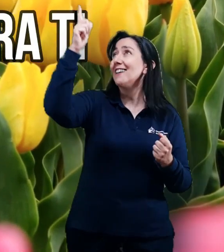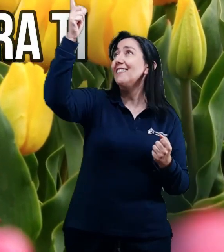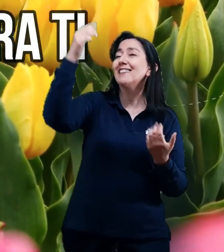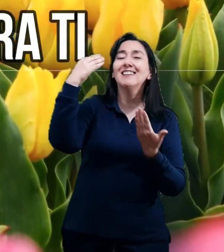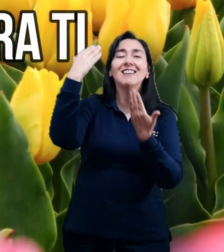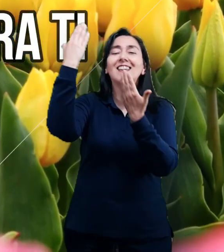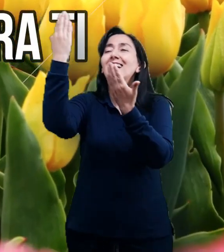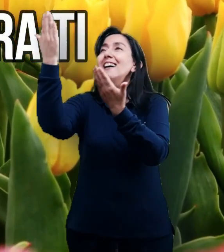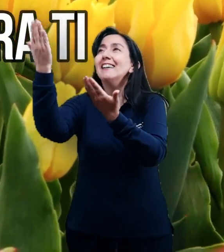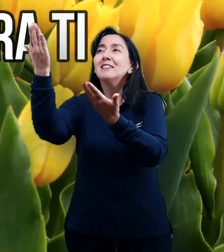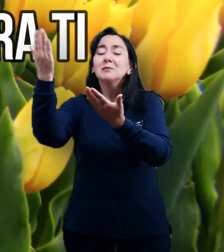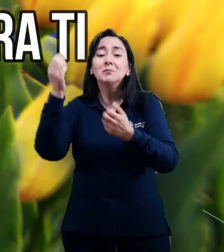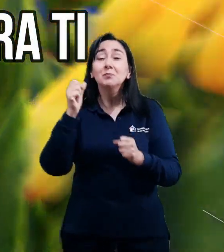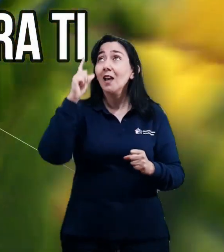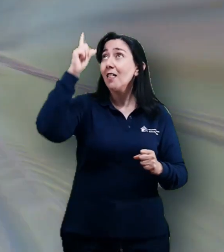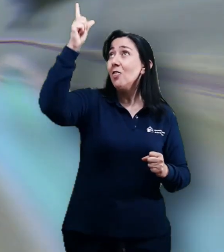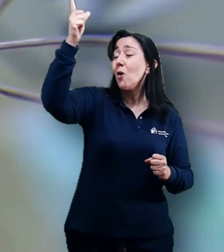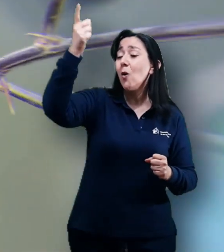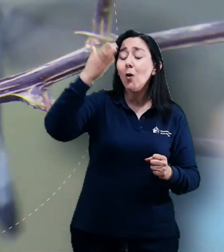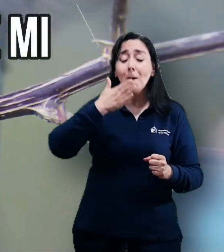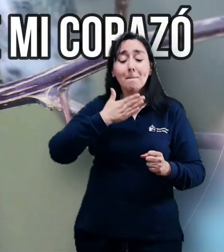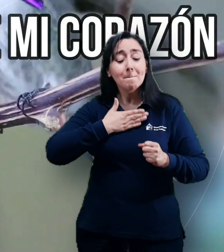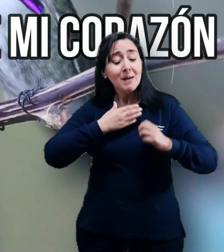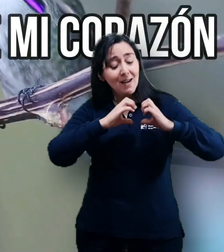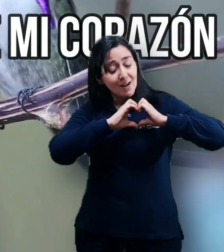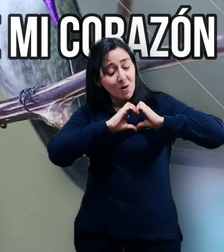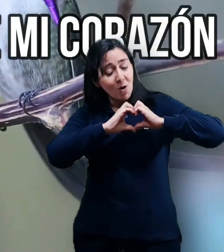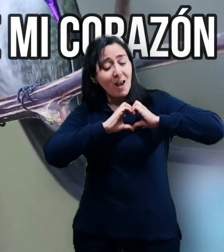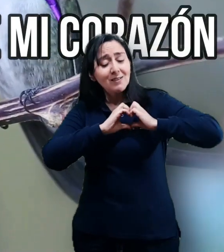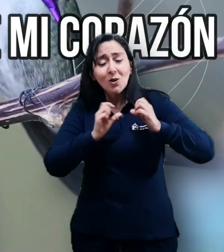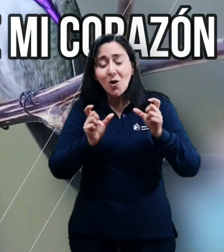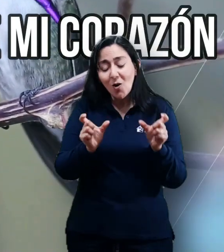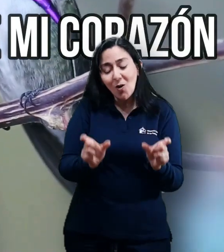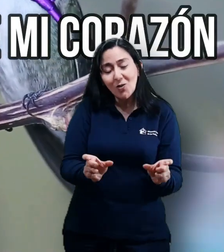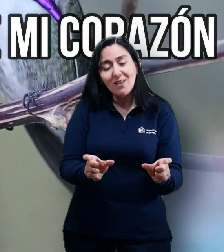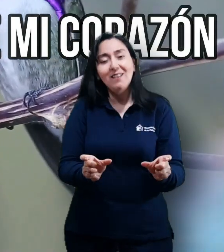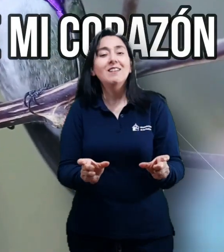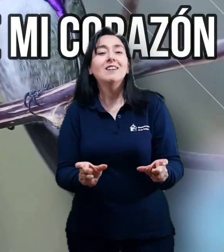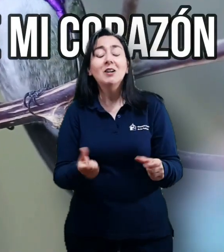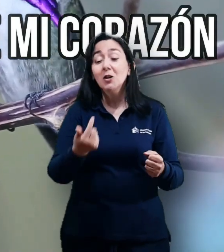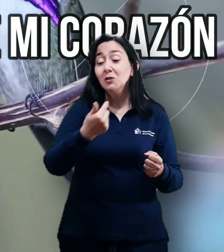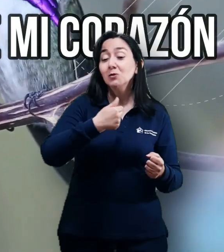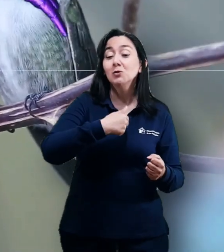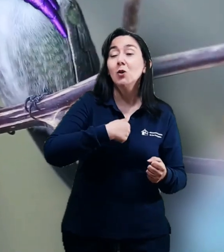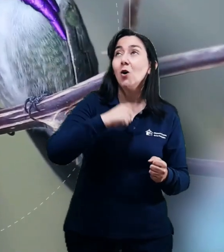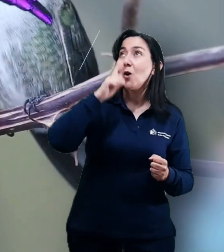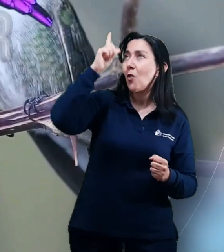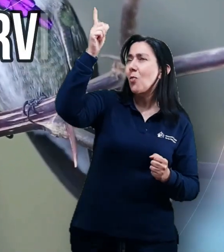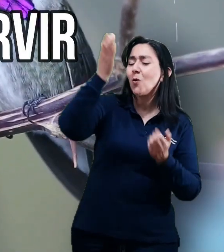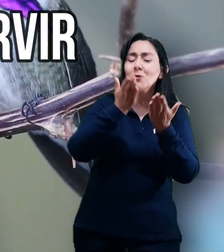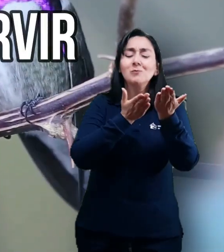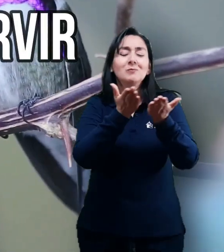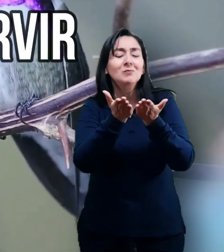ti Tú toma el control de mi corazón Te